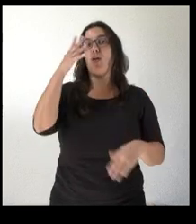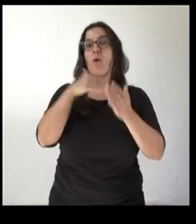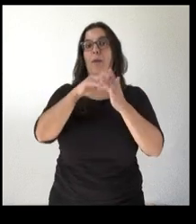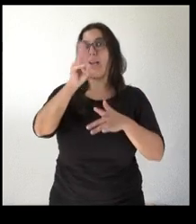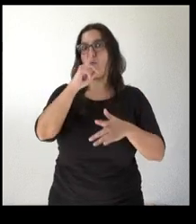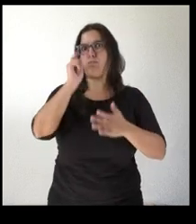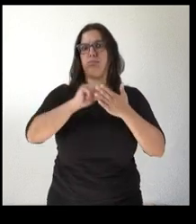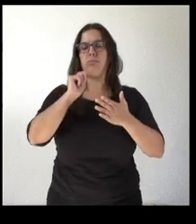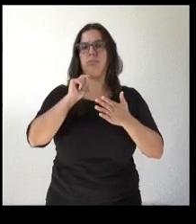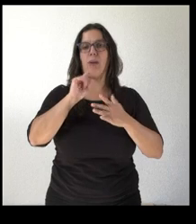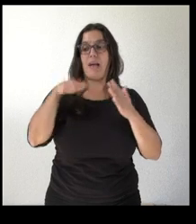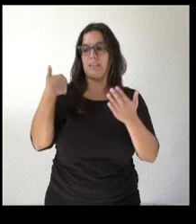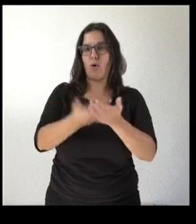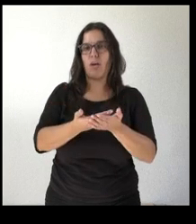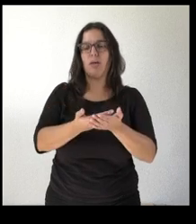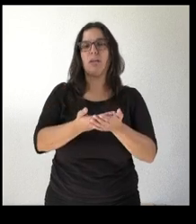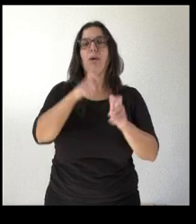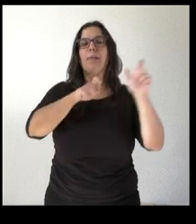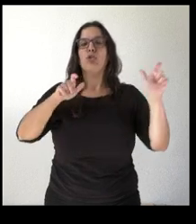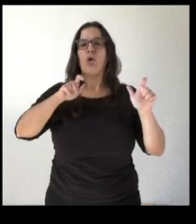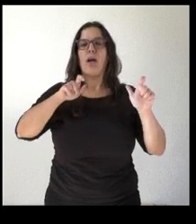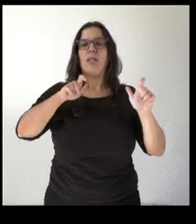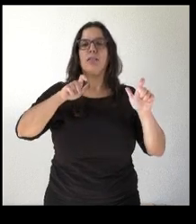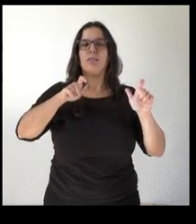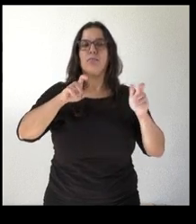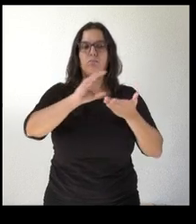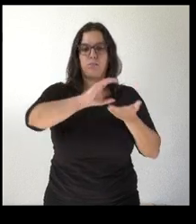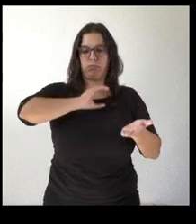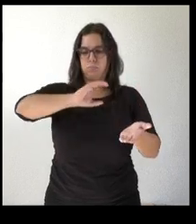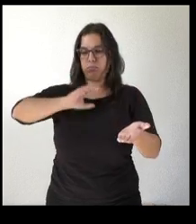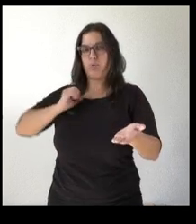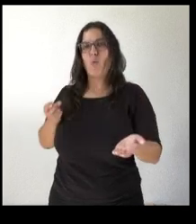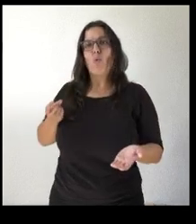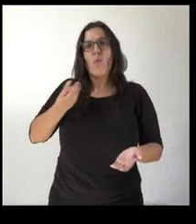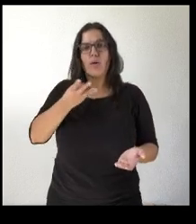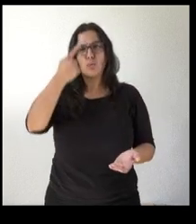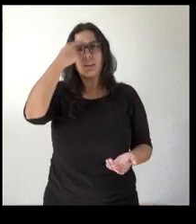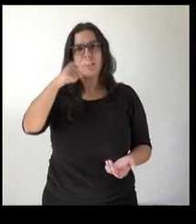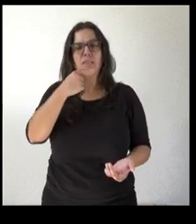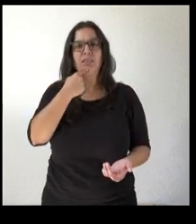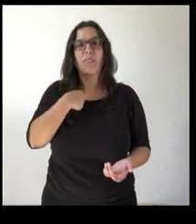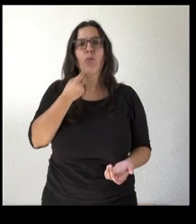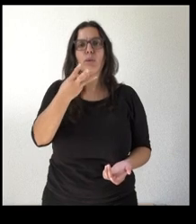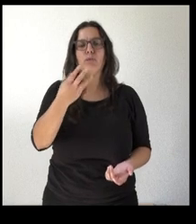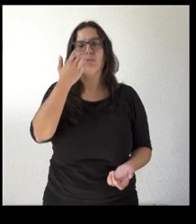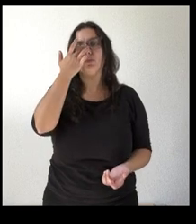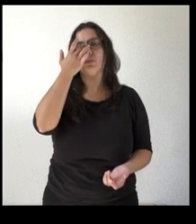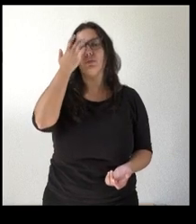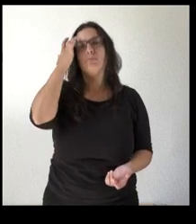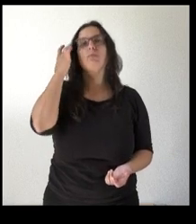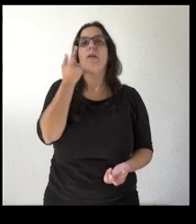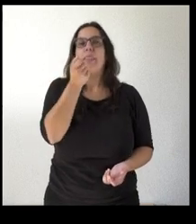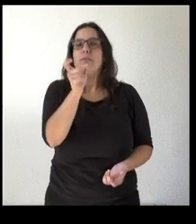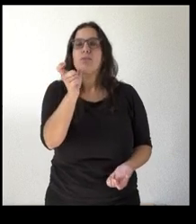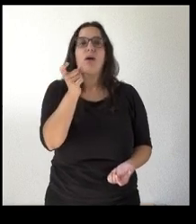hasta ahora ¿cuánta gente ha recibido ayudas? no sé si nos podría cuantificar y importe